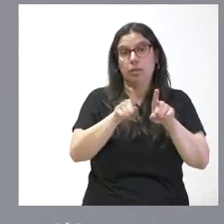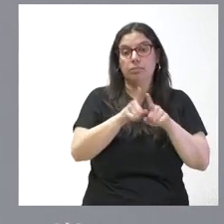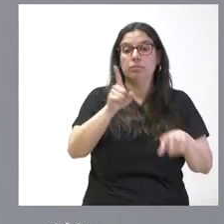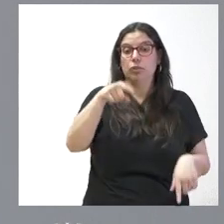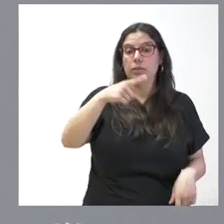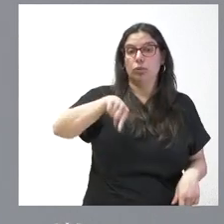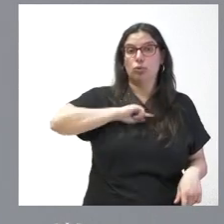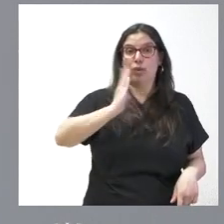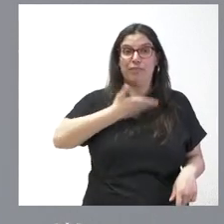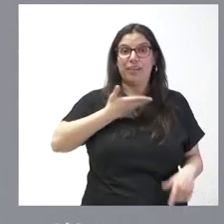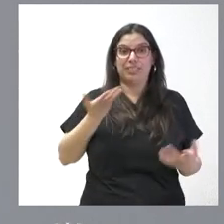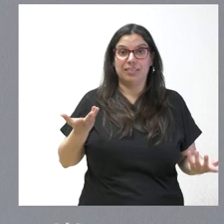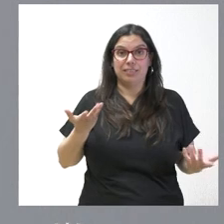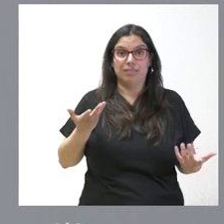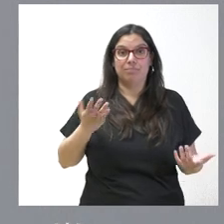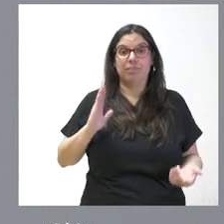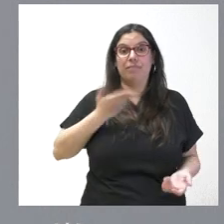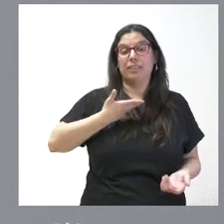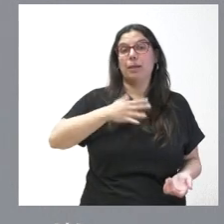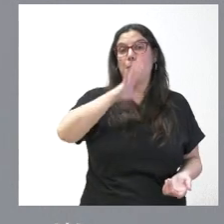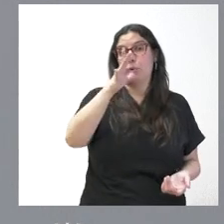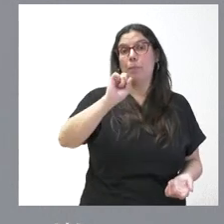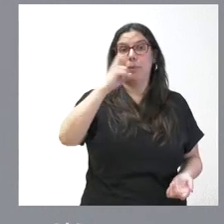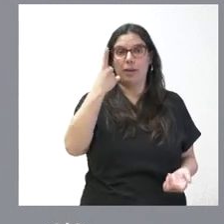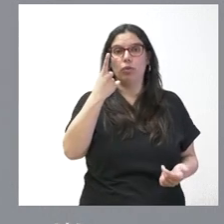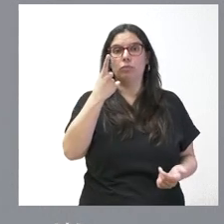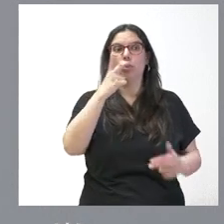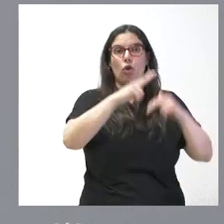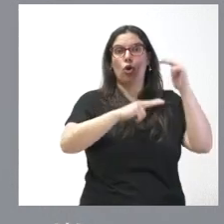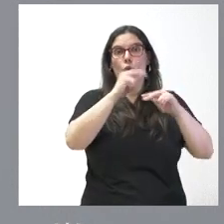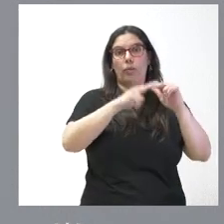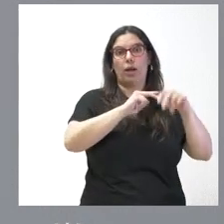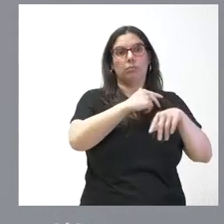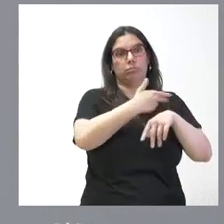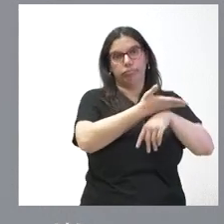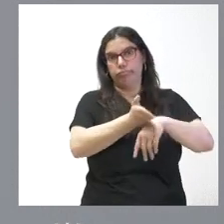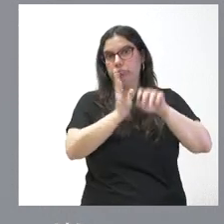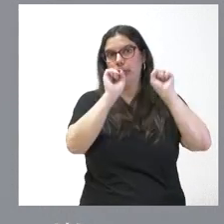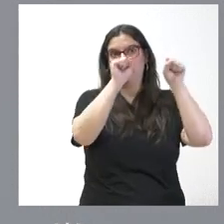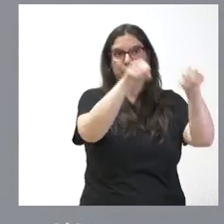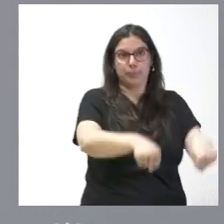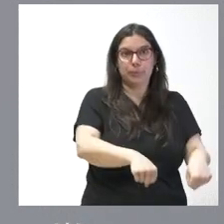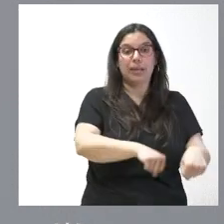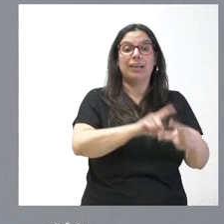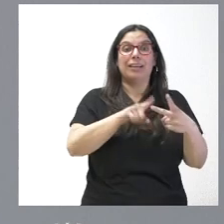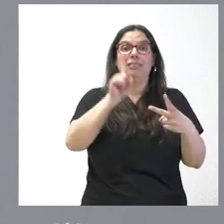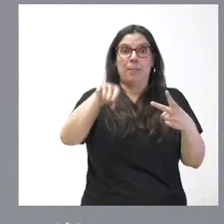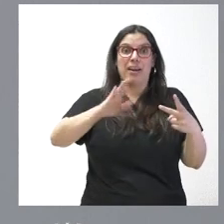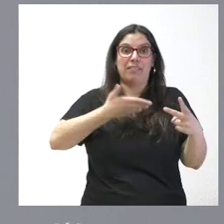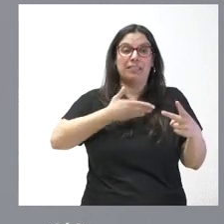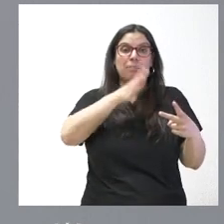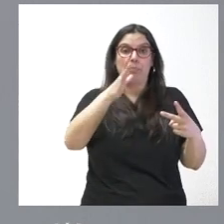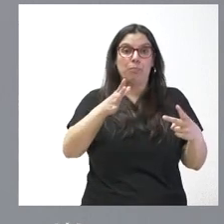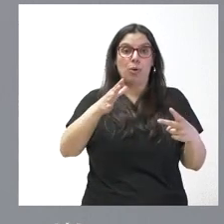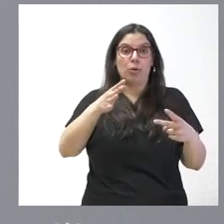somos perjudicados en un doble sentido primero por el retraso de una obra que podría estar ya a punto de finalizar y en segundo lugar porque le aseguro que la